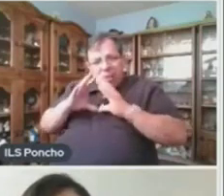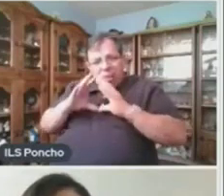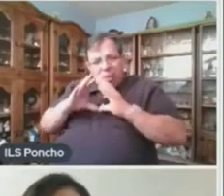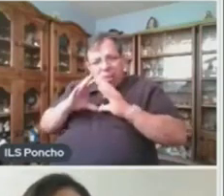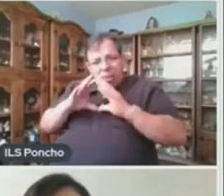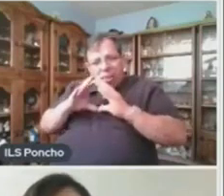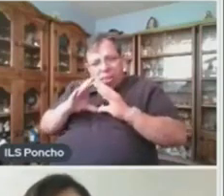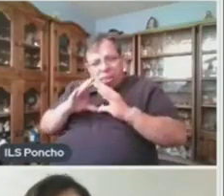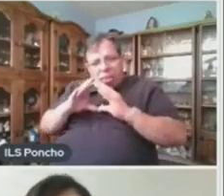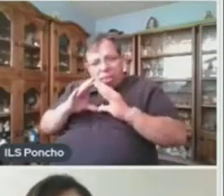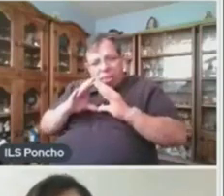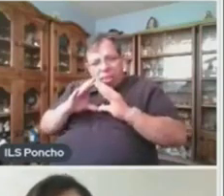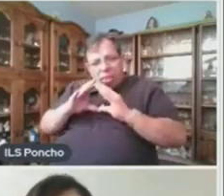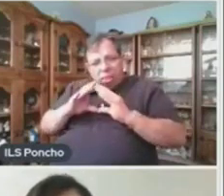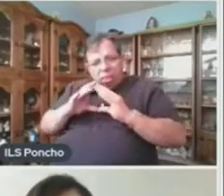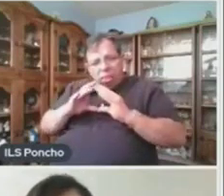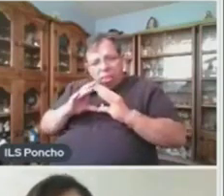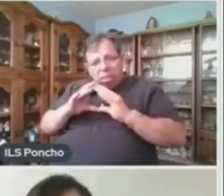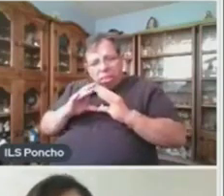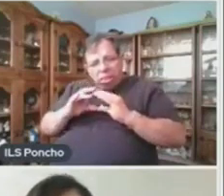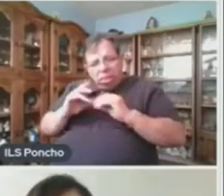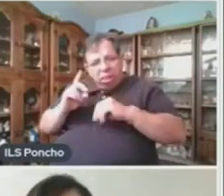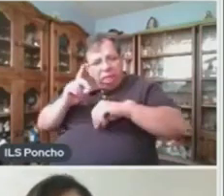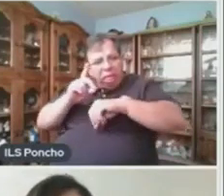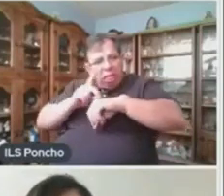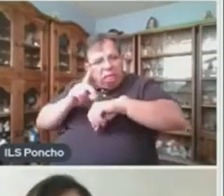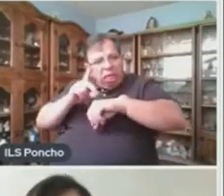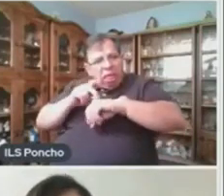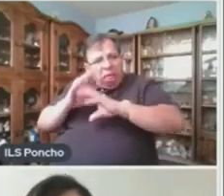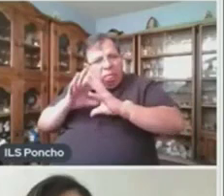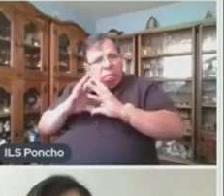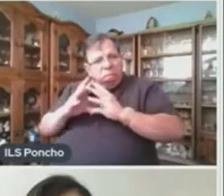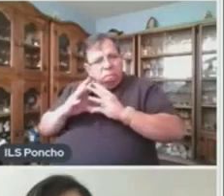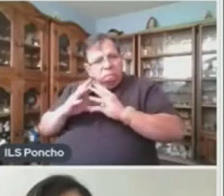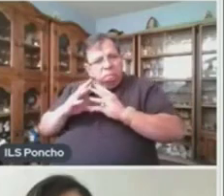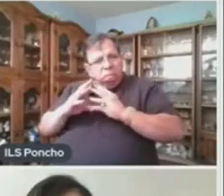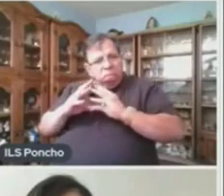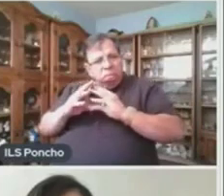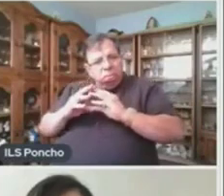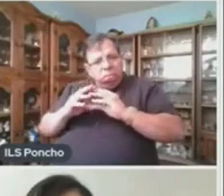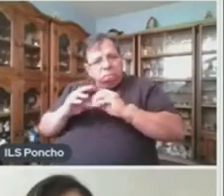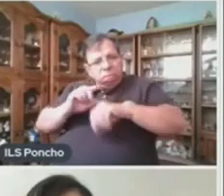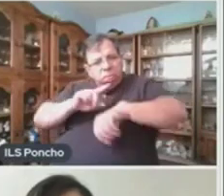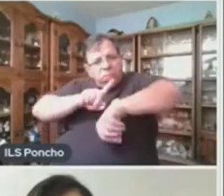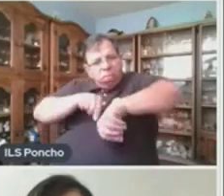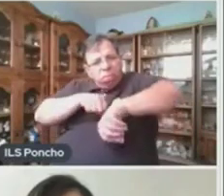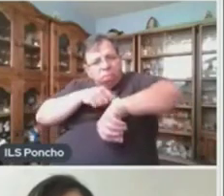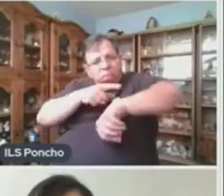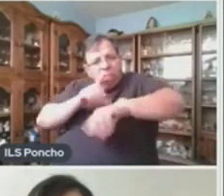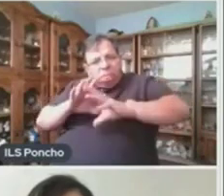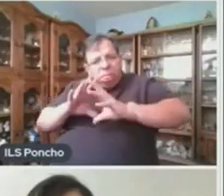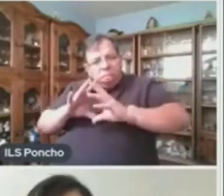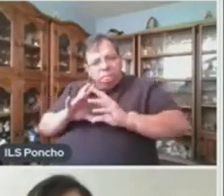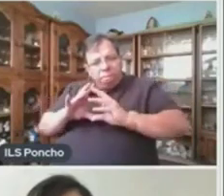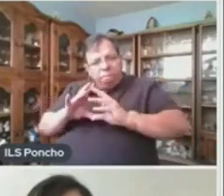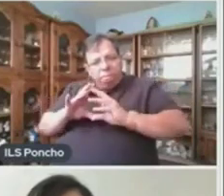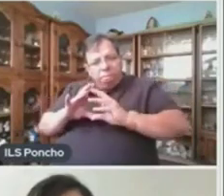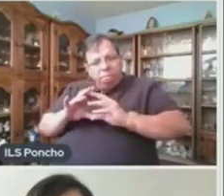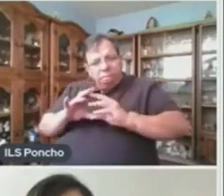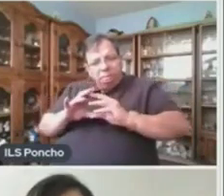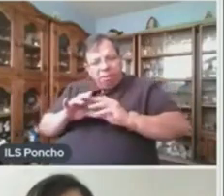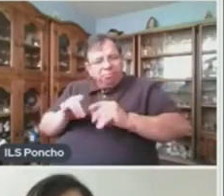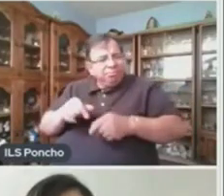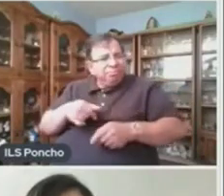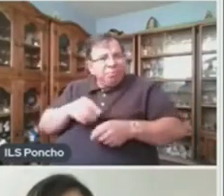Día A Día Hora Ahora Sin